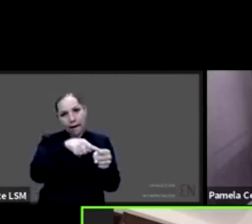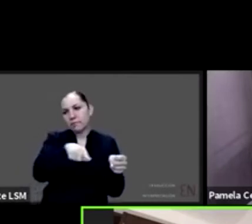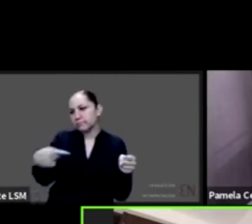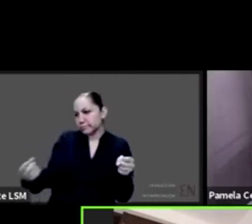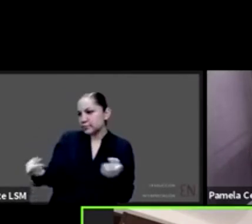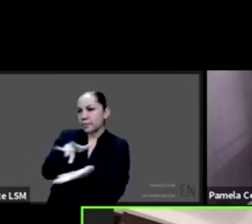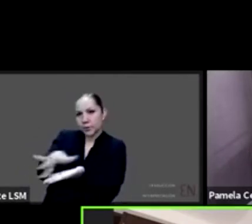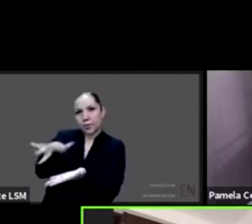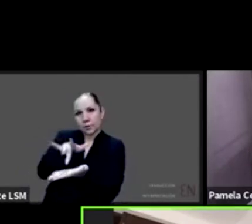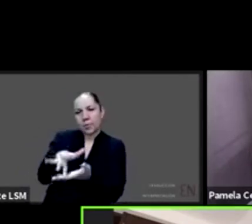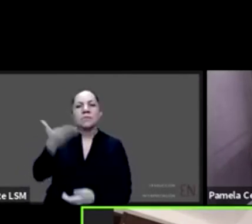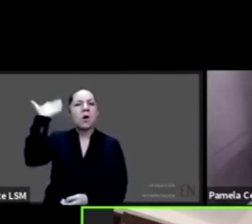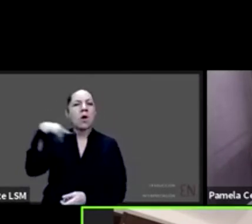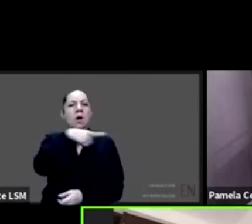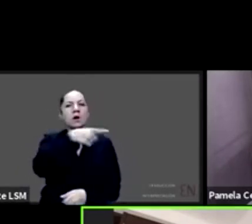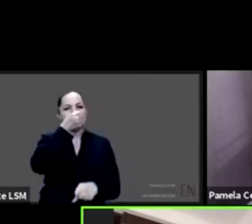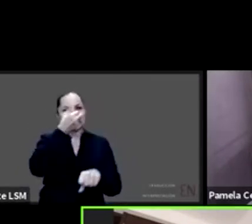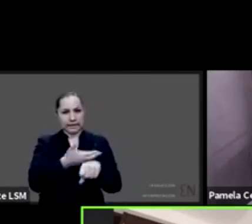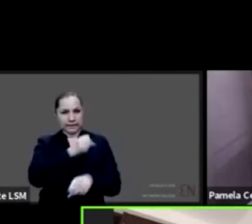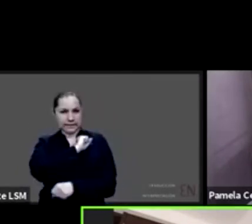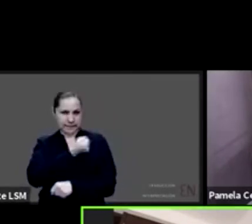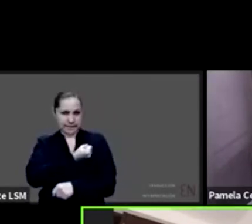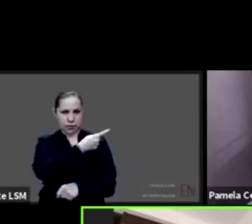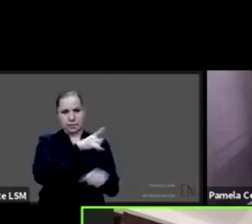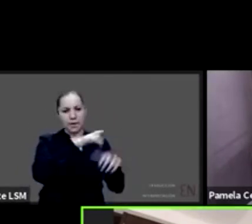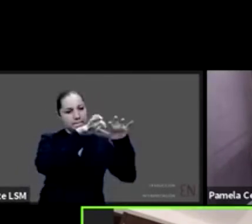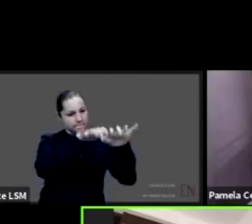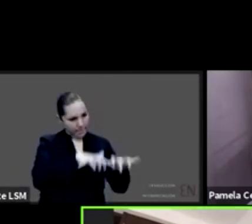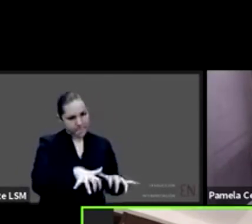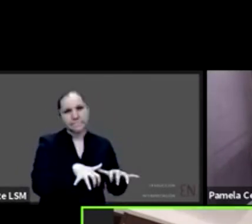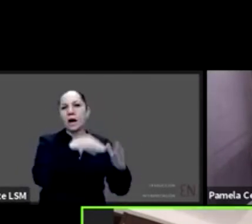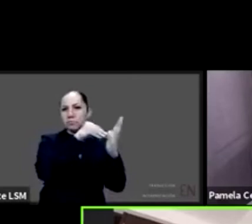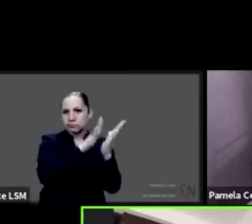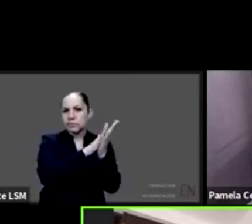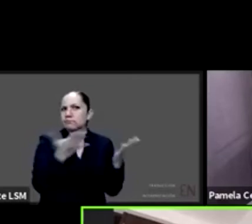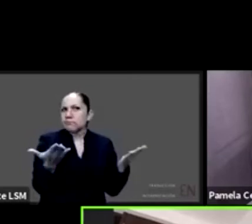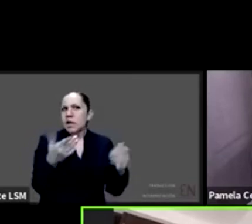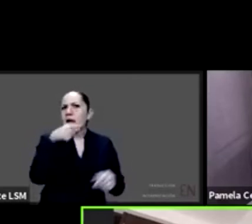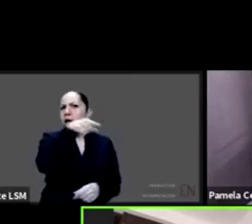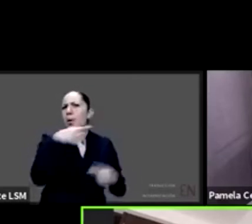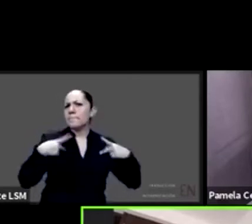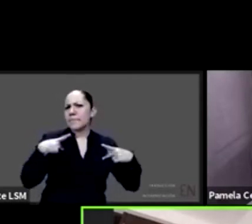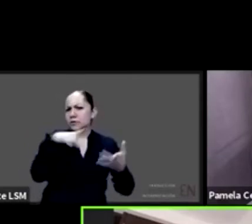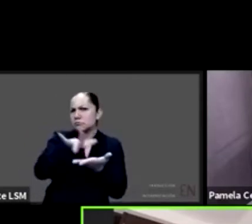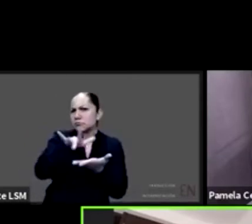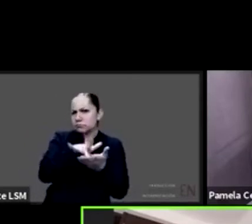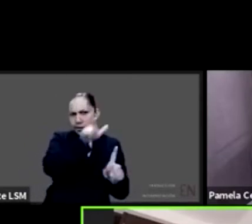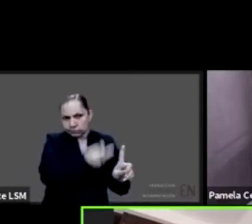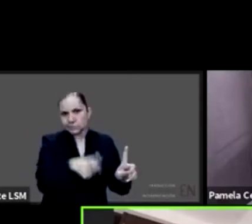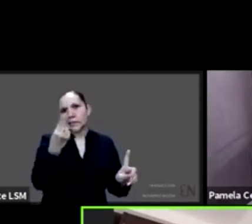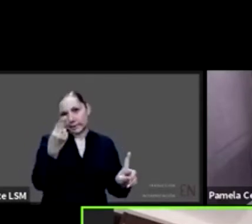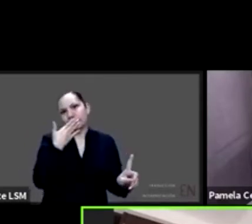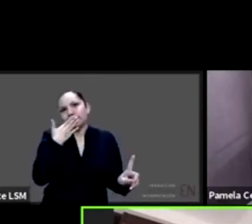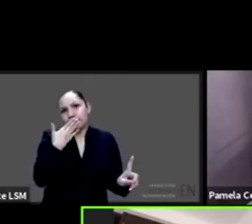la Secretaría de Salud, sería una persona sana, menor de 60 años, donde